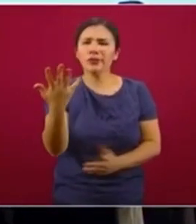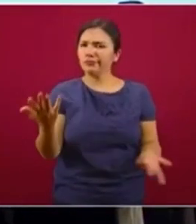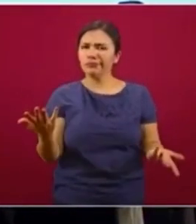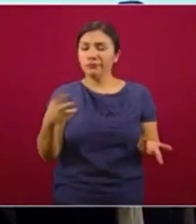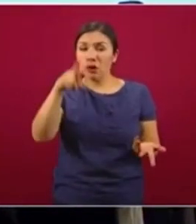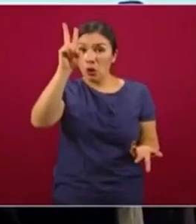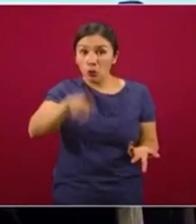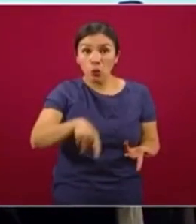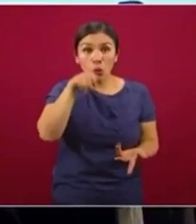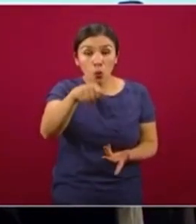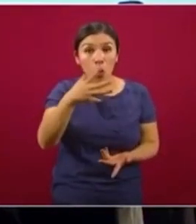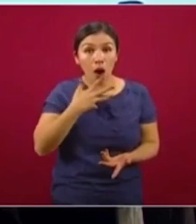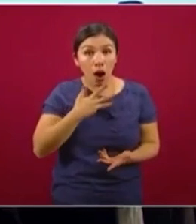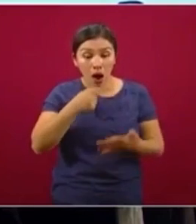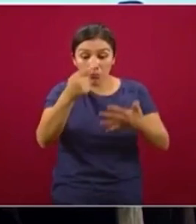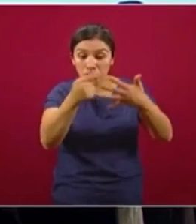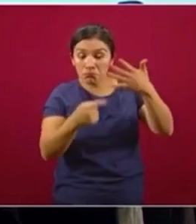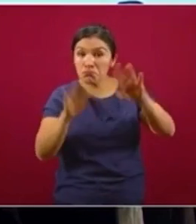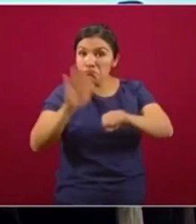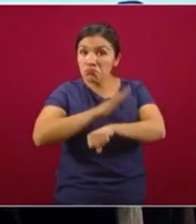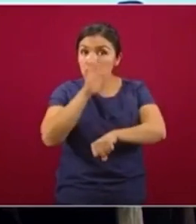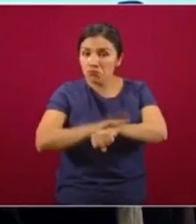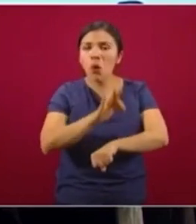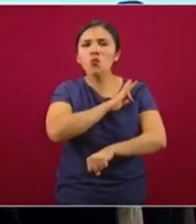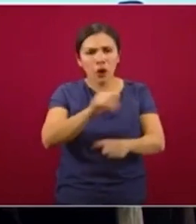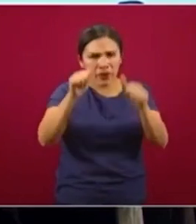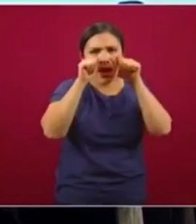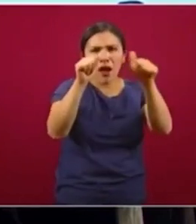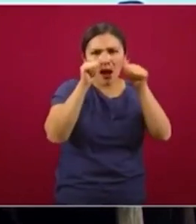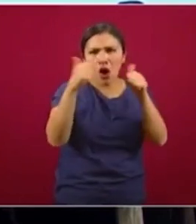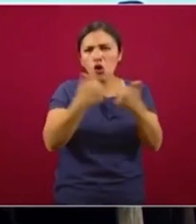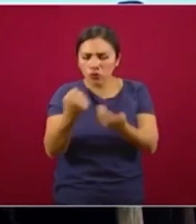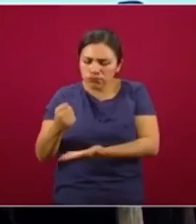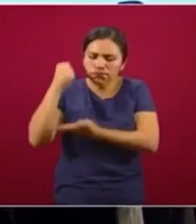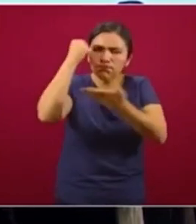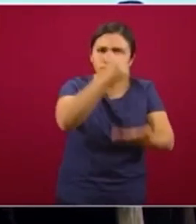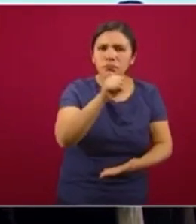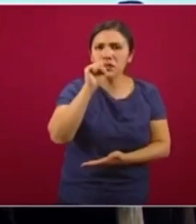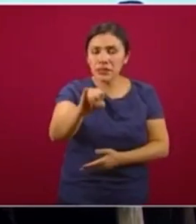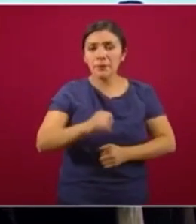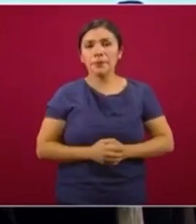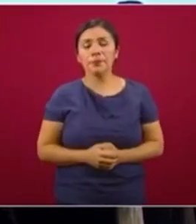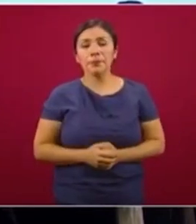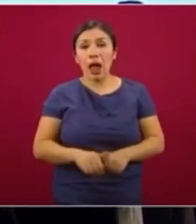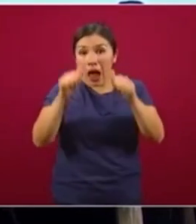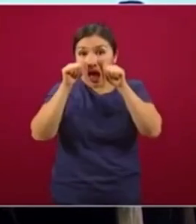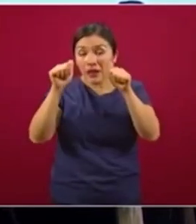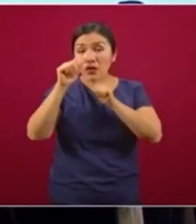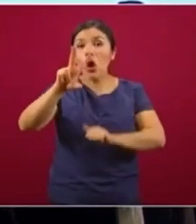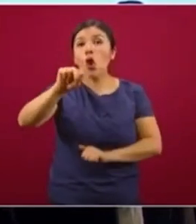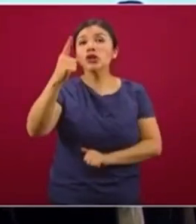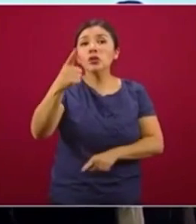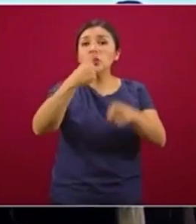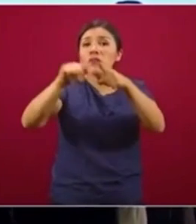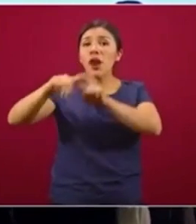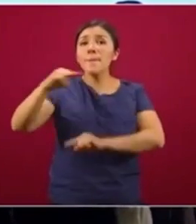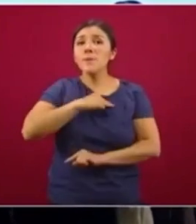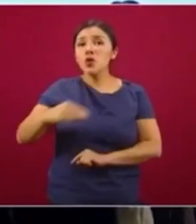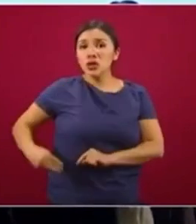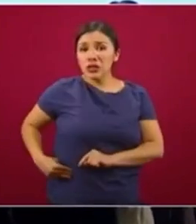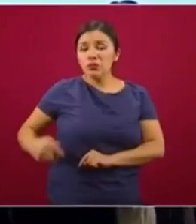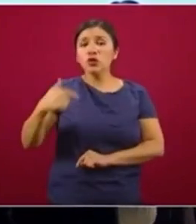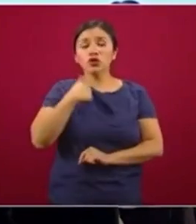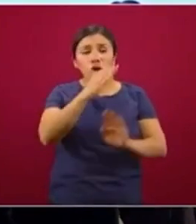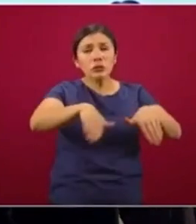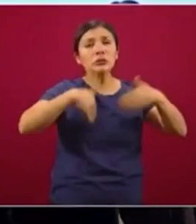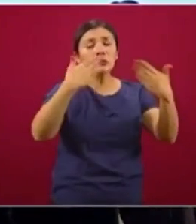cumplen con el resto de los requisitos, podrán ser atendidos con su fertilizante. Atiende los 81 municipios, estamos llegando